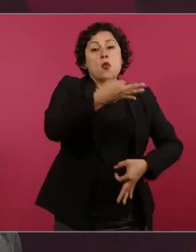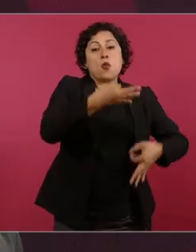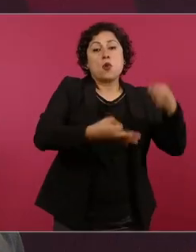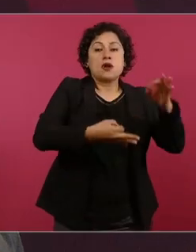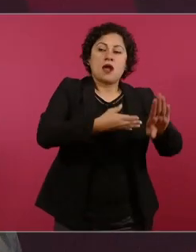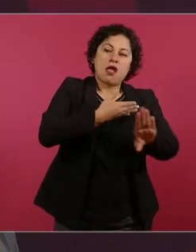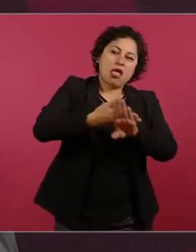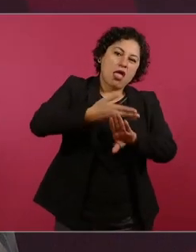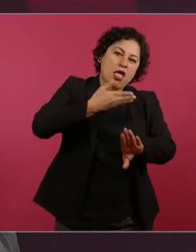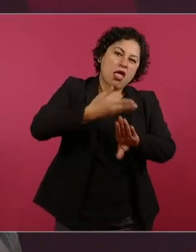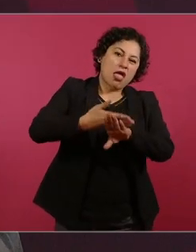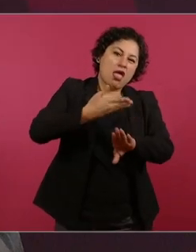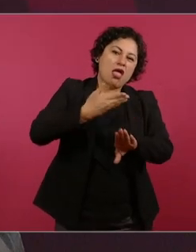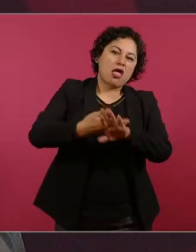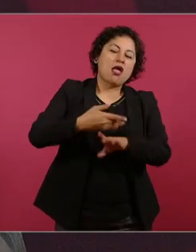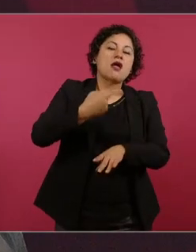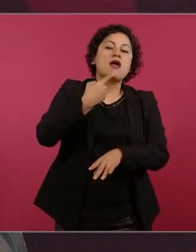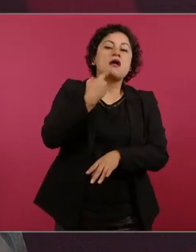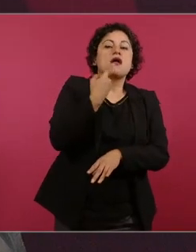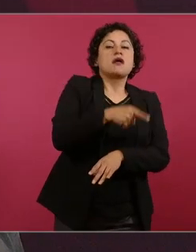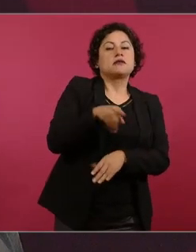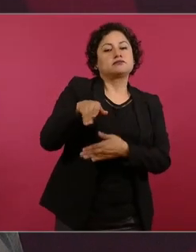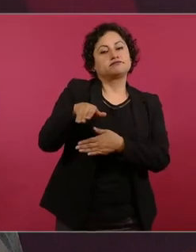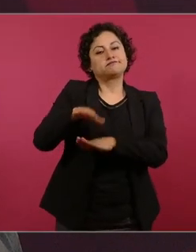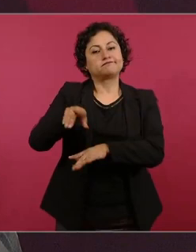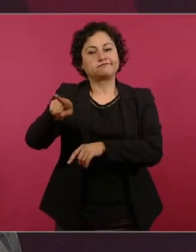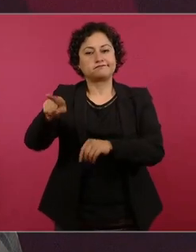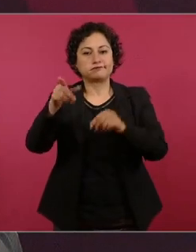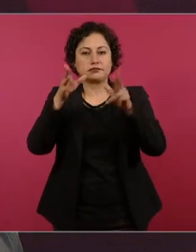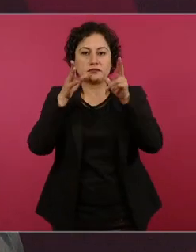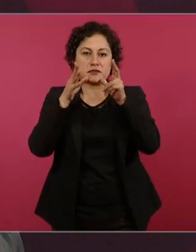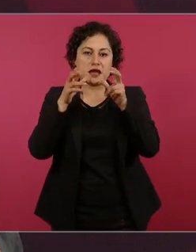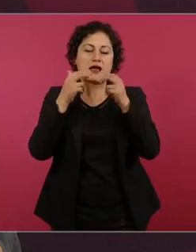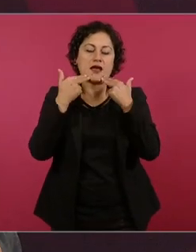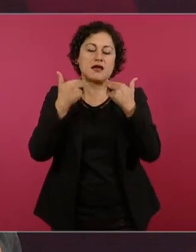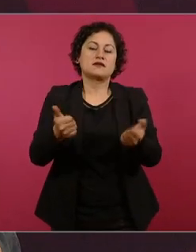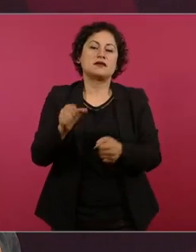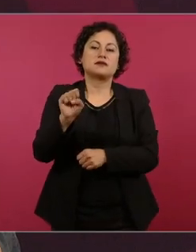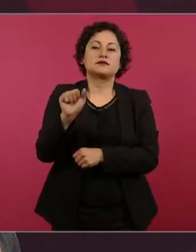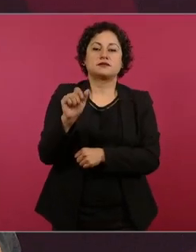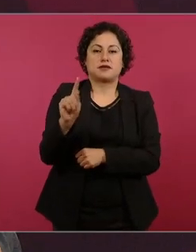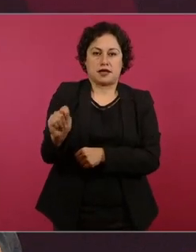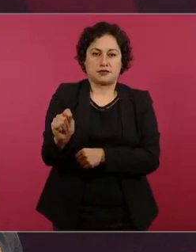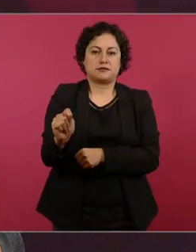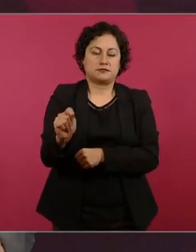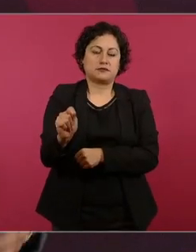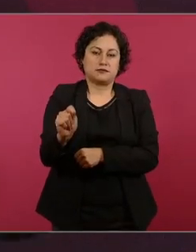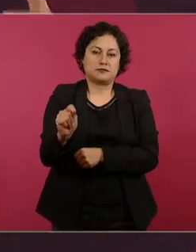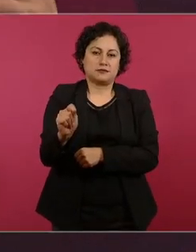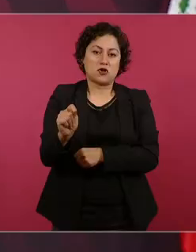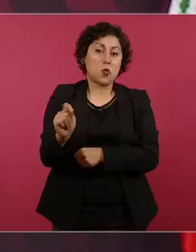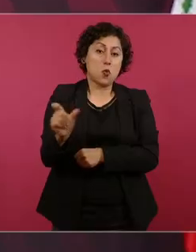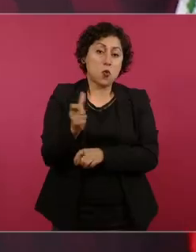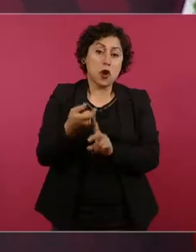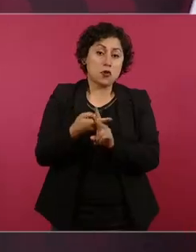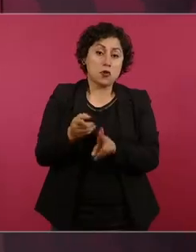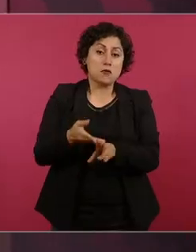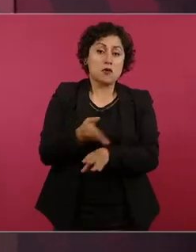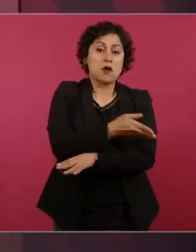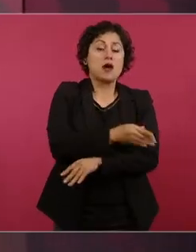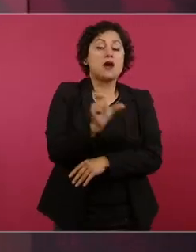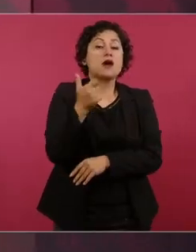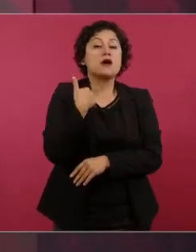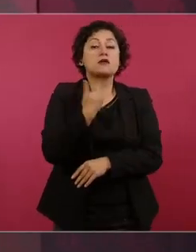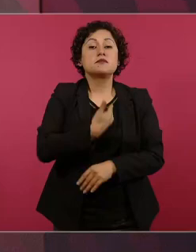desde los tiempos de Fox una